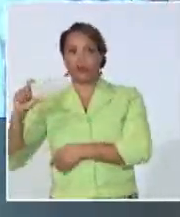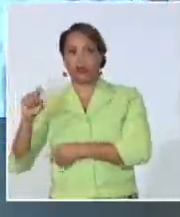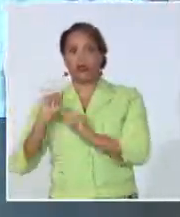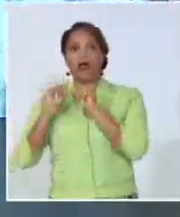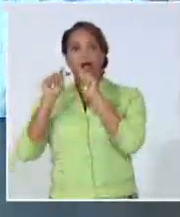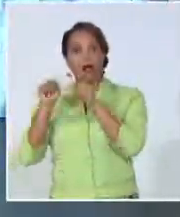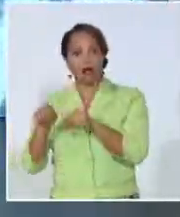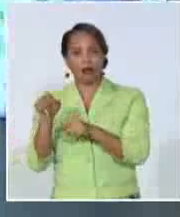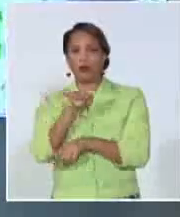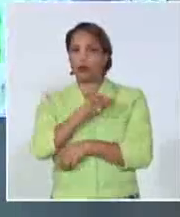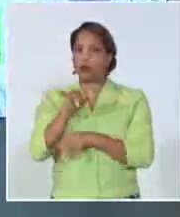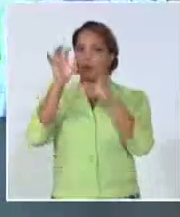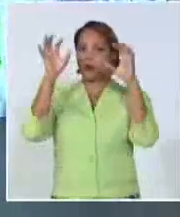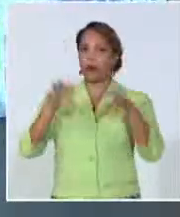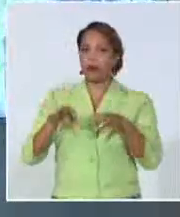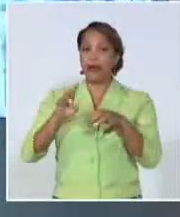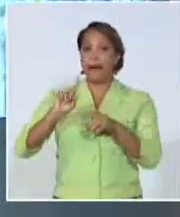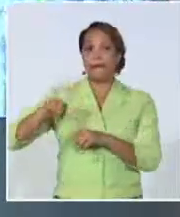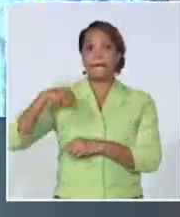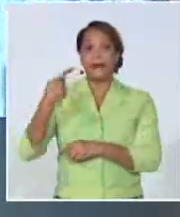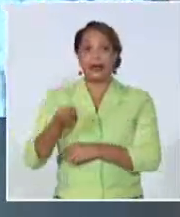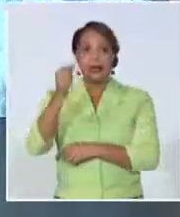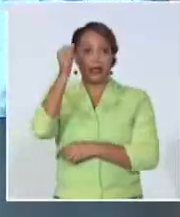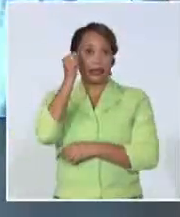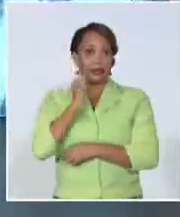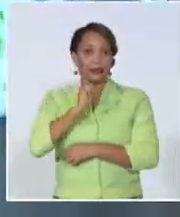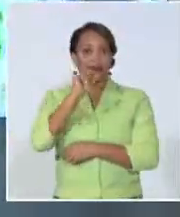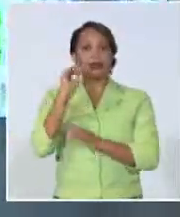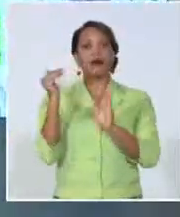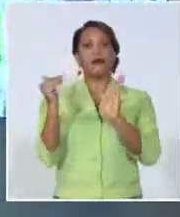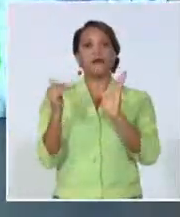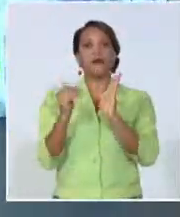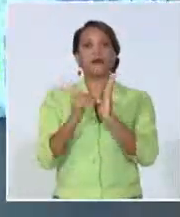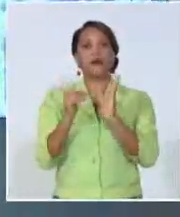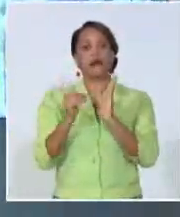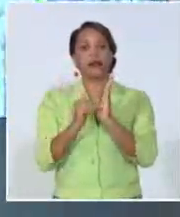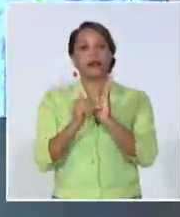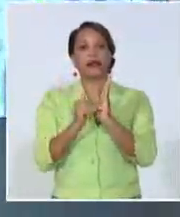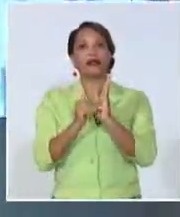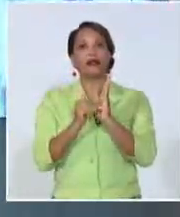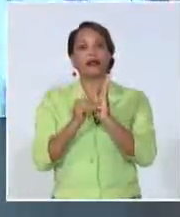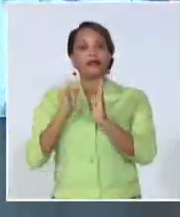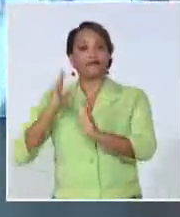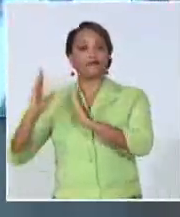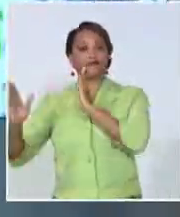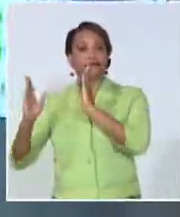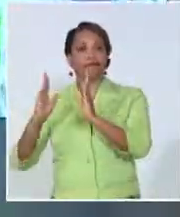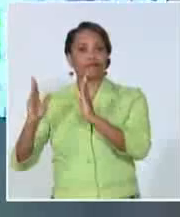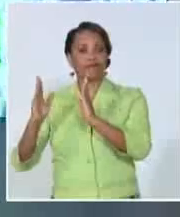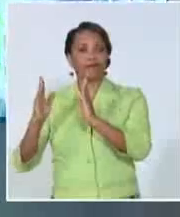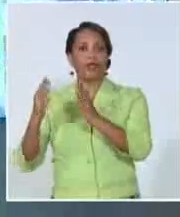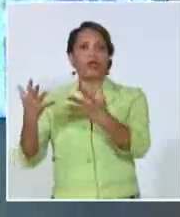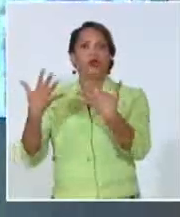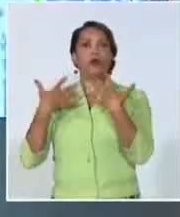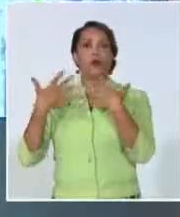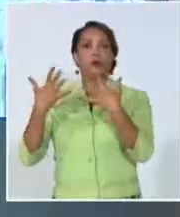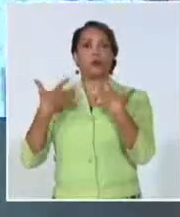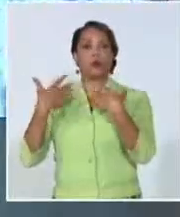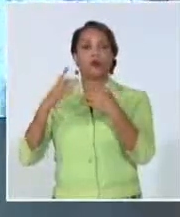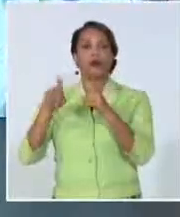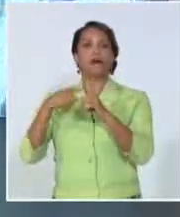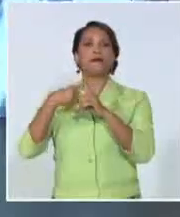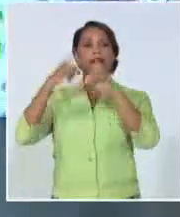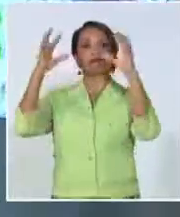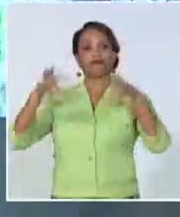coincidir mañana sábado en la tarde en el occidente del país con el calentamiento del día. Quiere